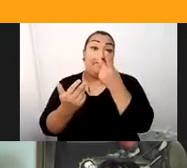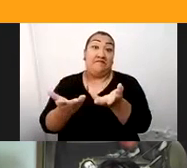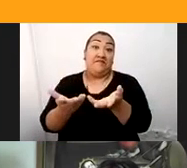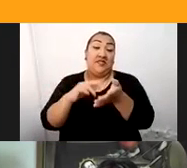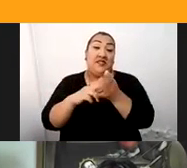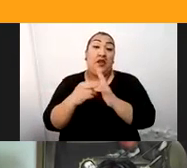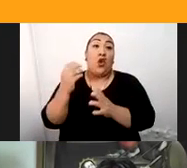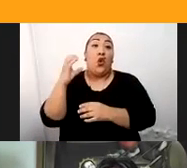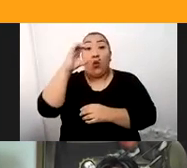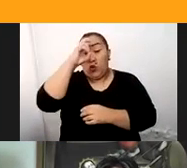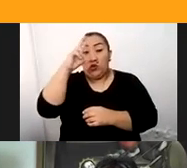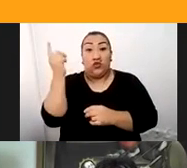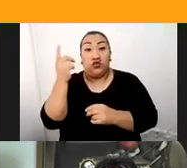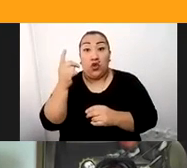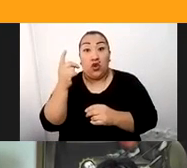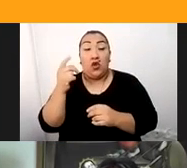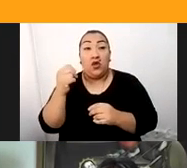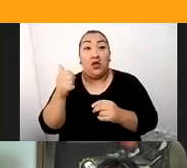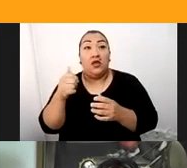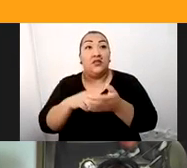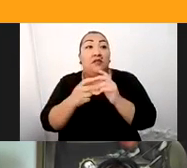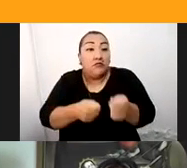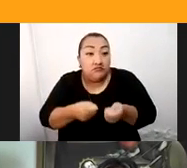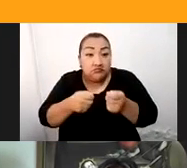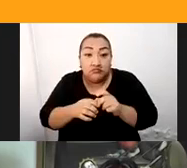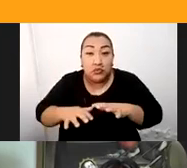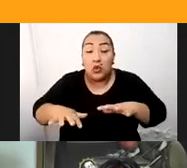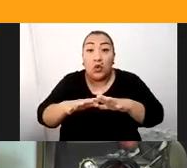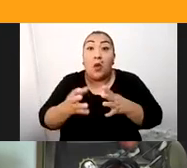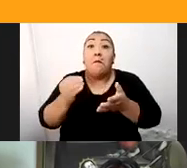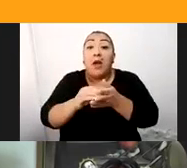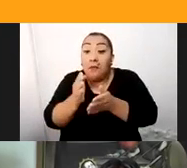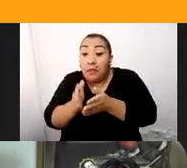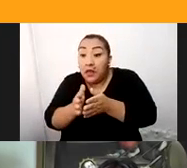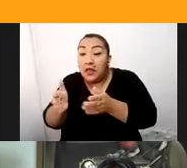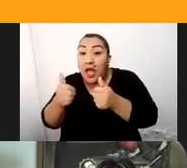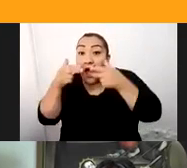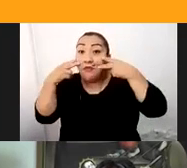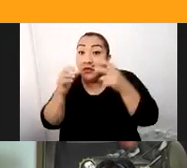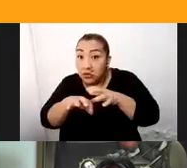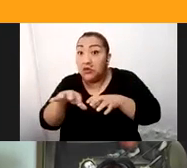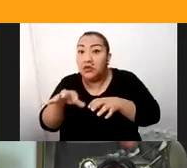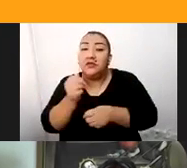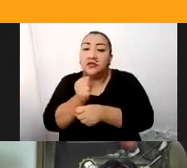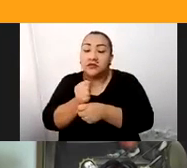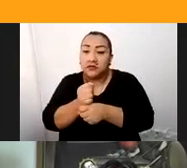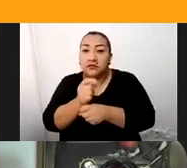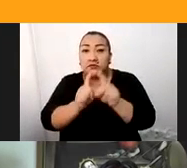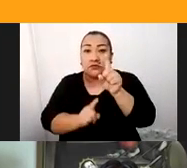es andino, también somos principalmente amazónicos. Y justamente estamos trabajando algunos proyectos